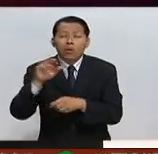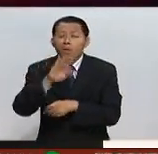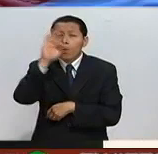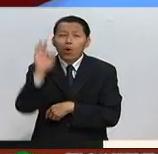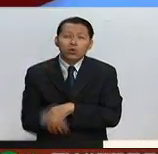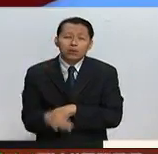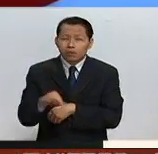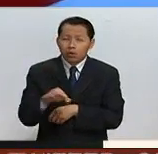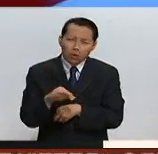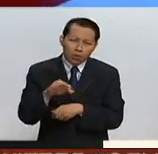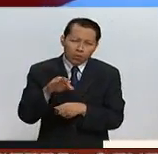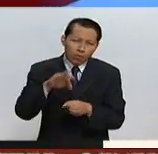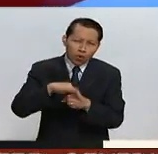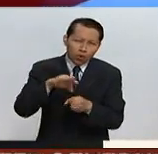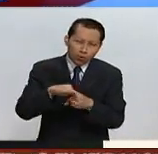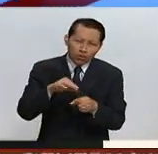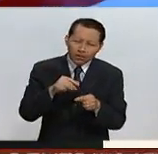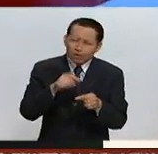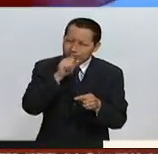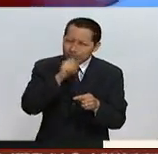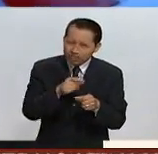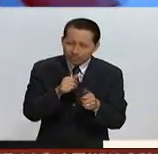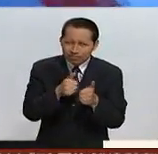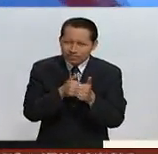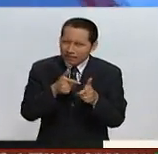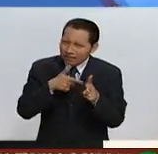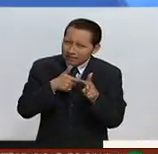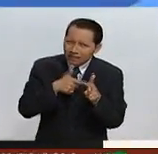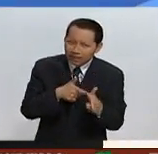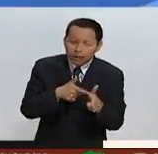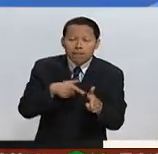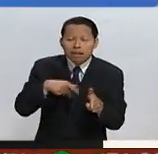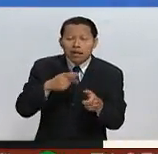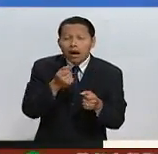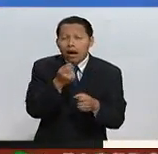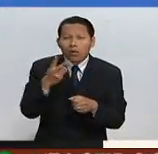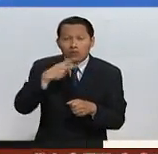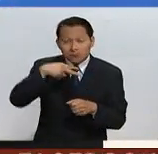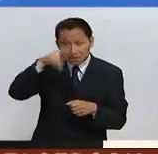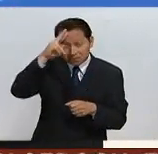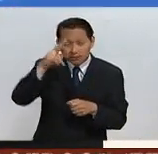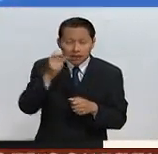por estar ahí, pero también se habla de mucha ignorancia por este voto, un poco lo que ya comentabas.